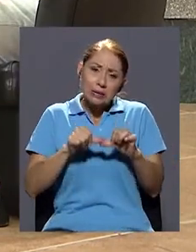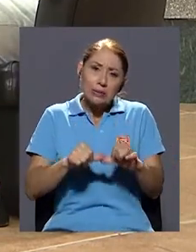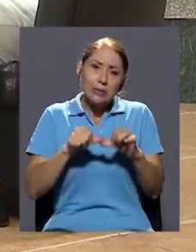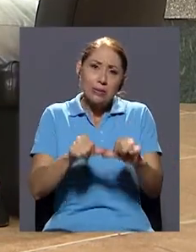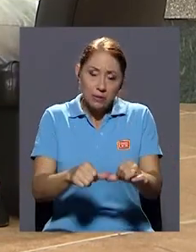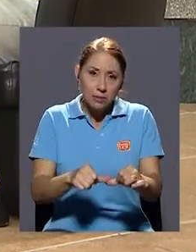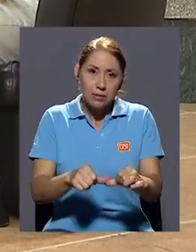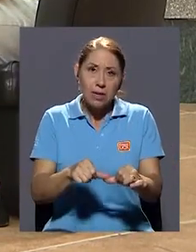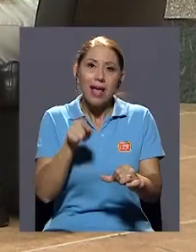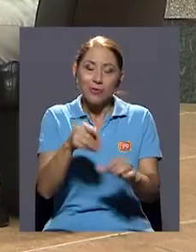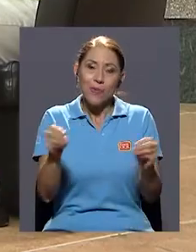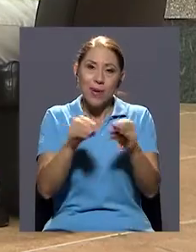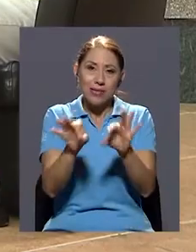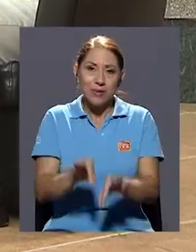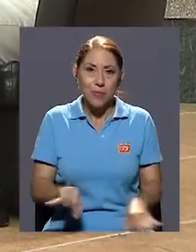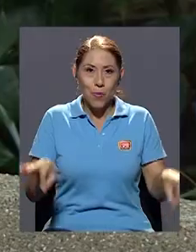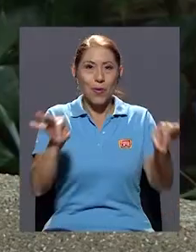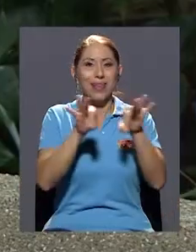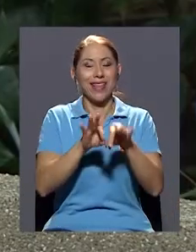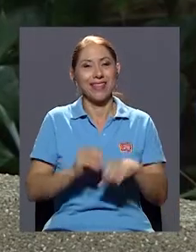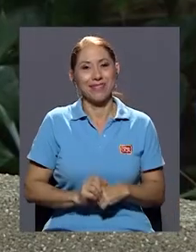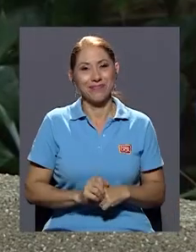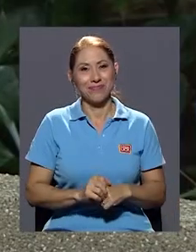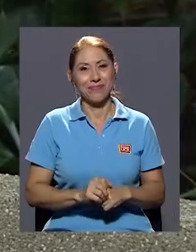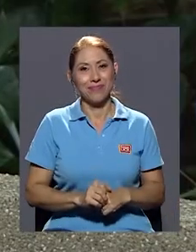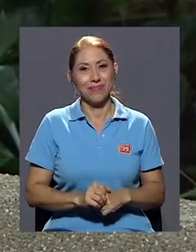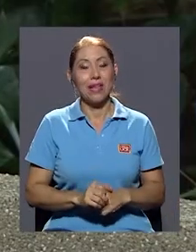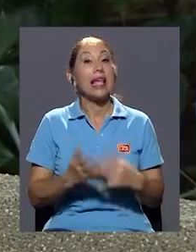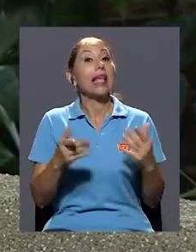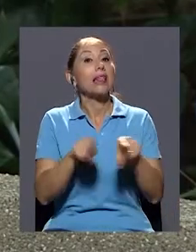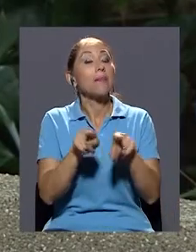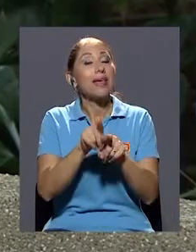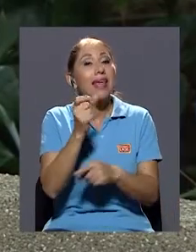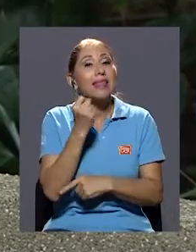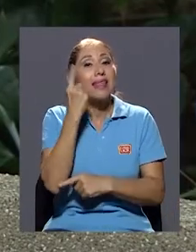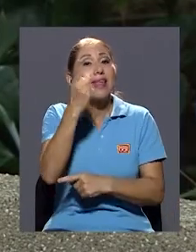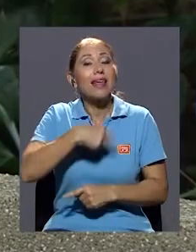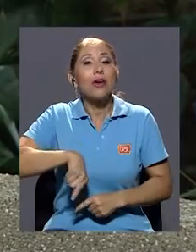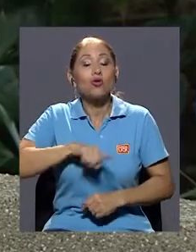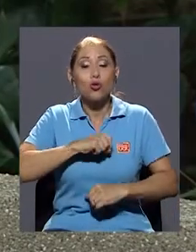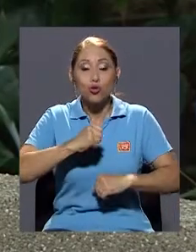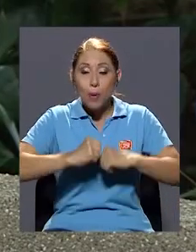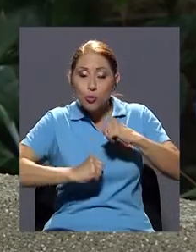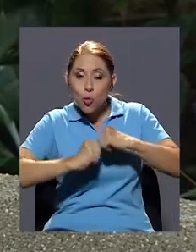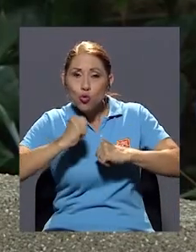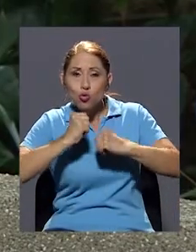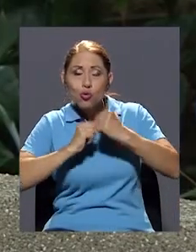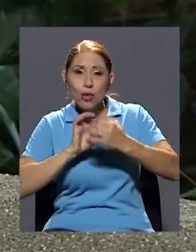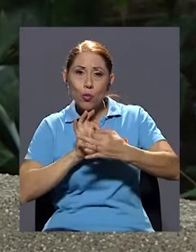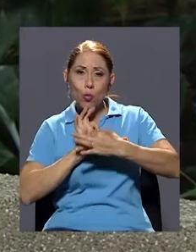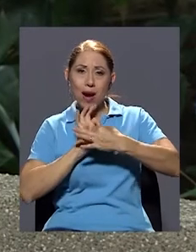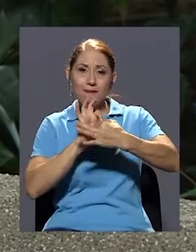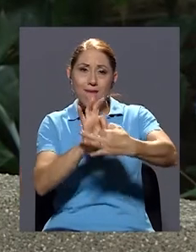¿verdad? Creo que es más importante. Y lo último, tal vez, entender de que estamos construyendo una relación.